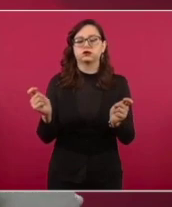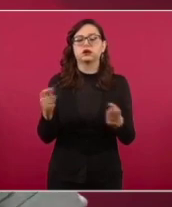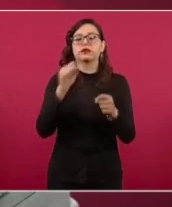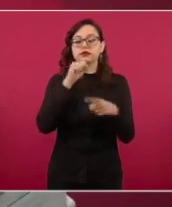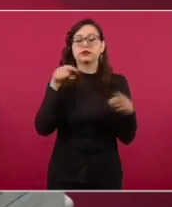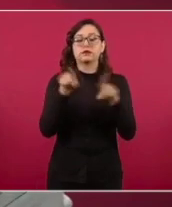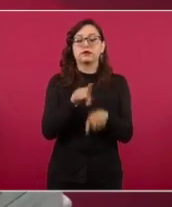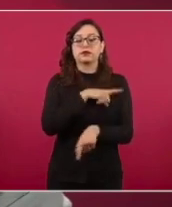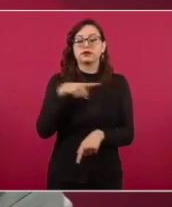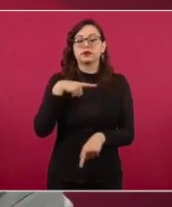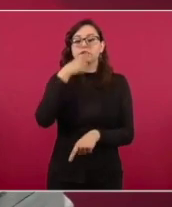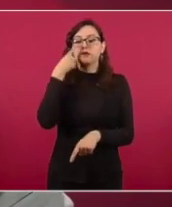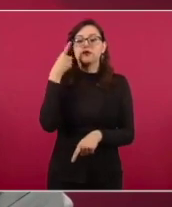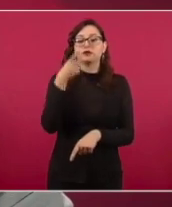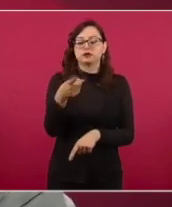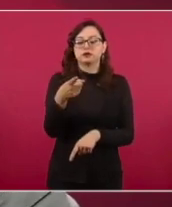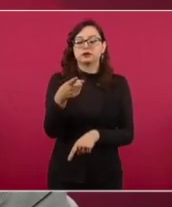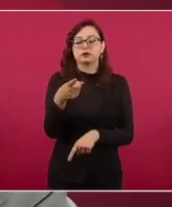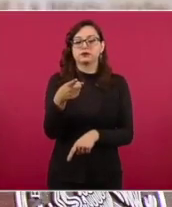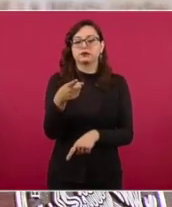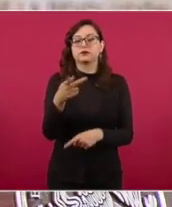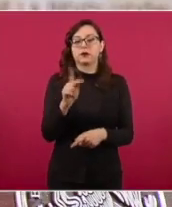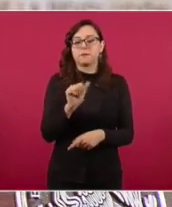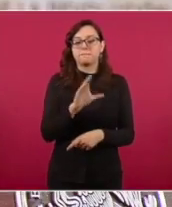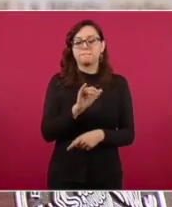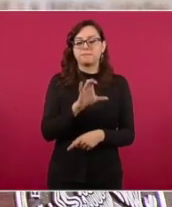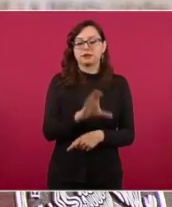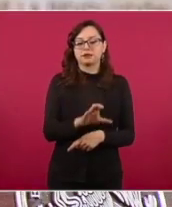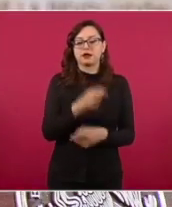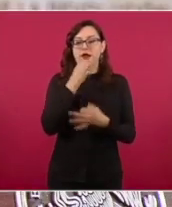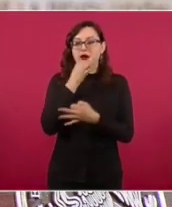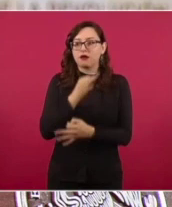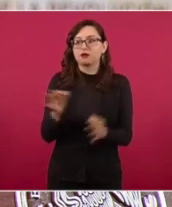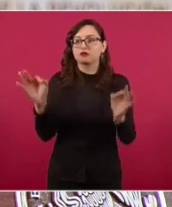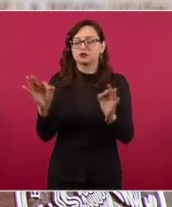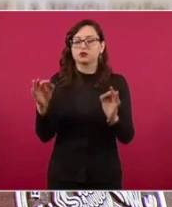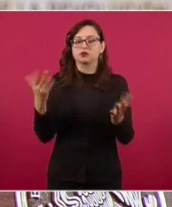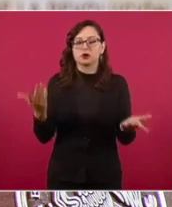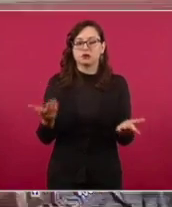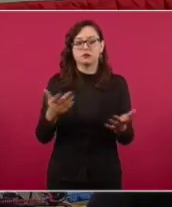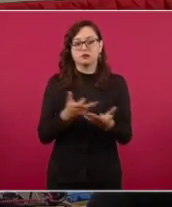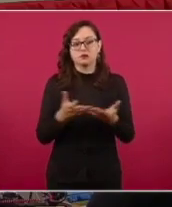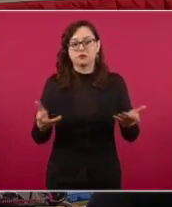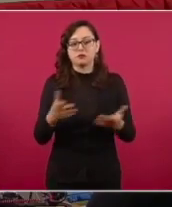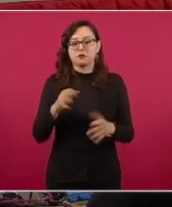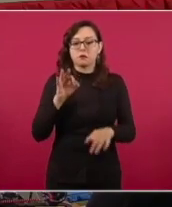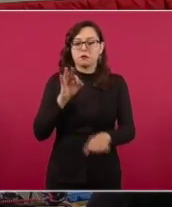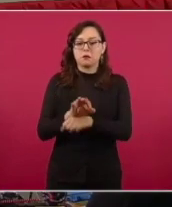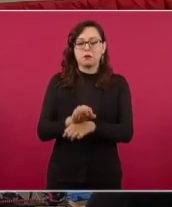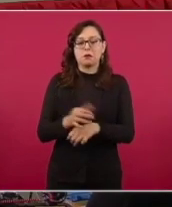que este anuncio del PASIC redujo el costo de este fertilizante hasta en un 60 por ciento.